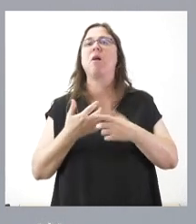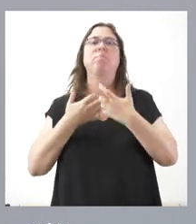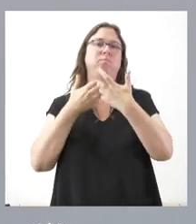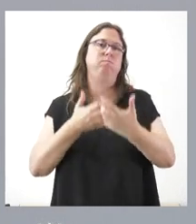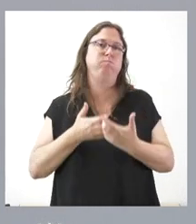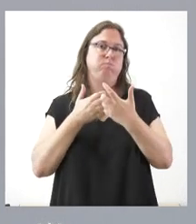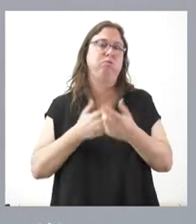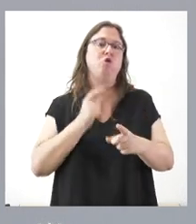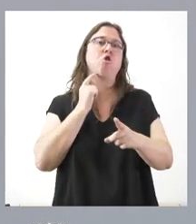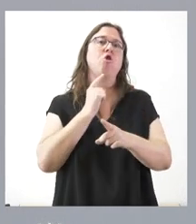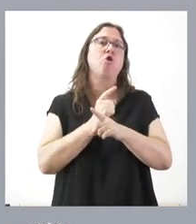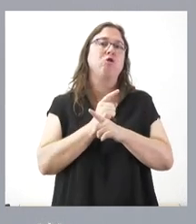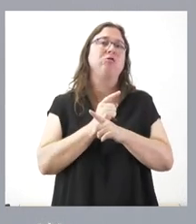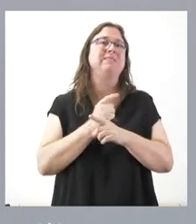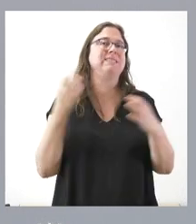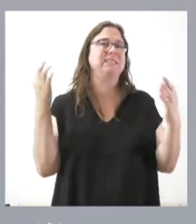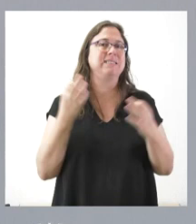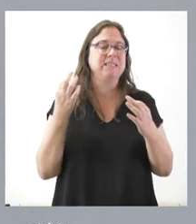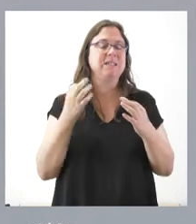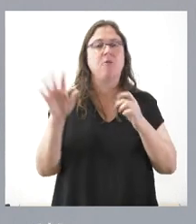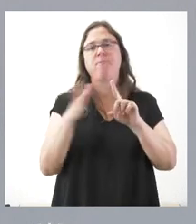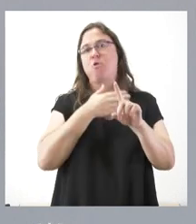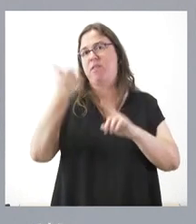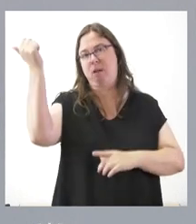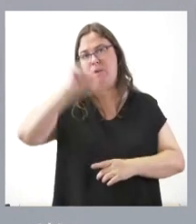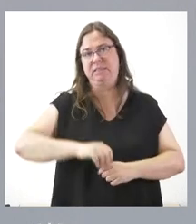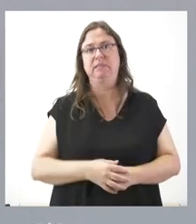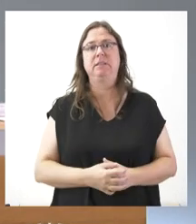contra la lacra que supone la violencia machista.